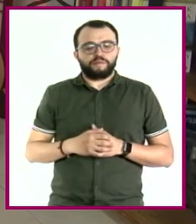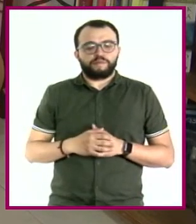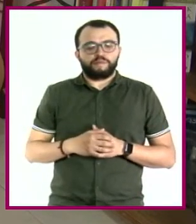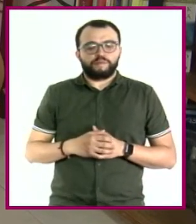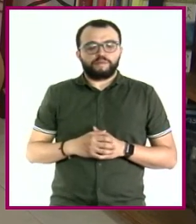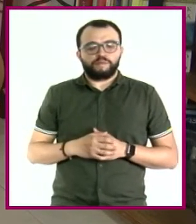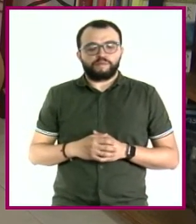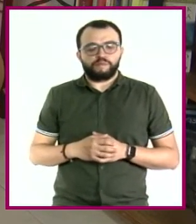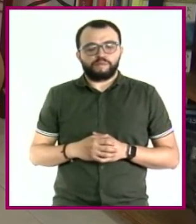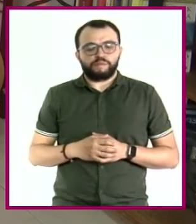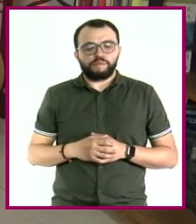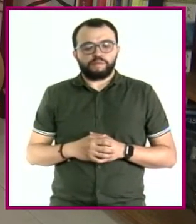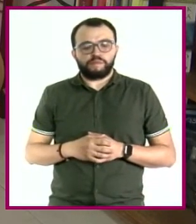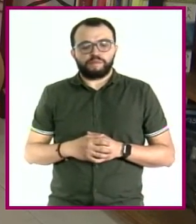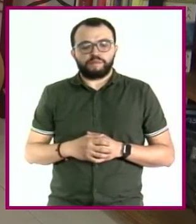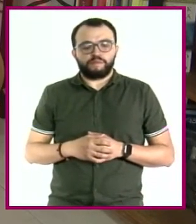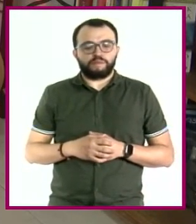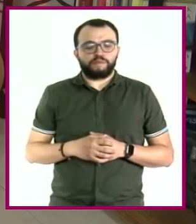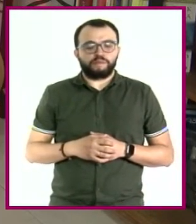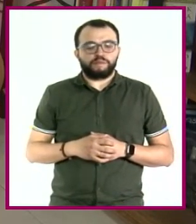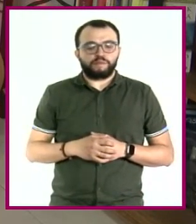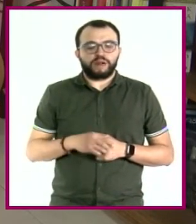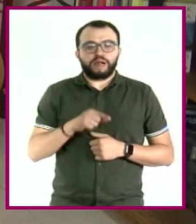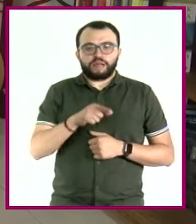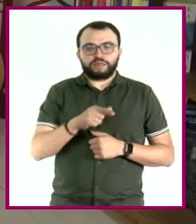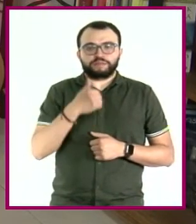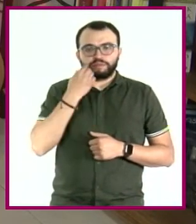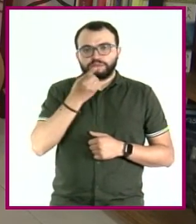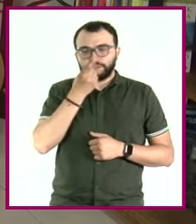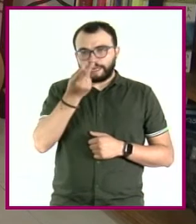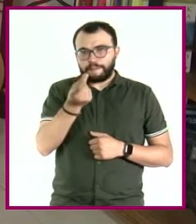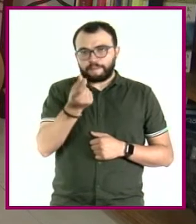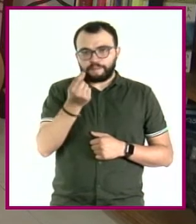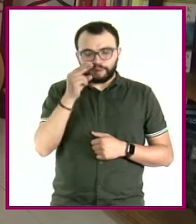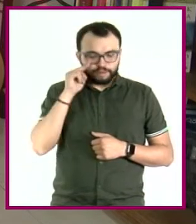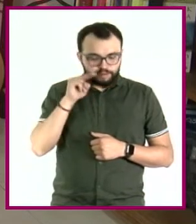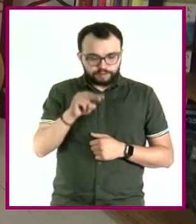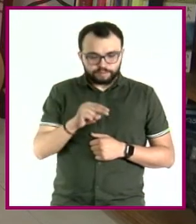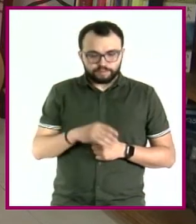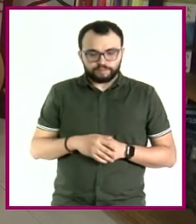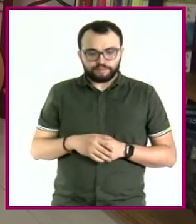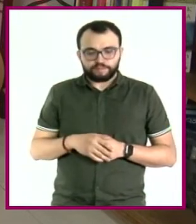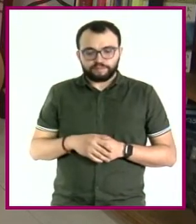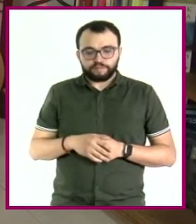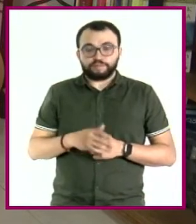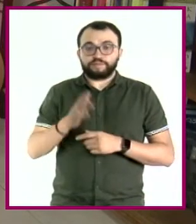Este es un perro mirando hacia abajo. La idea es que los talones lleguen al piso.